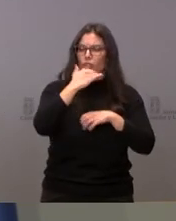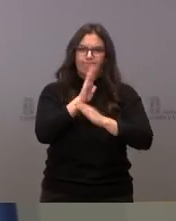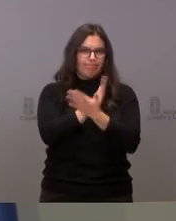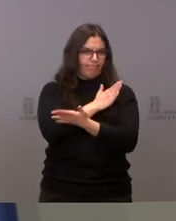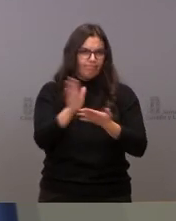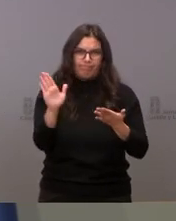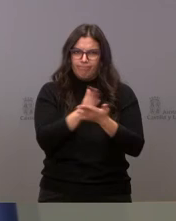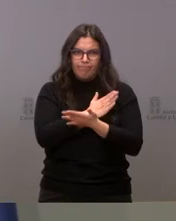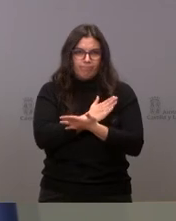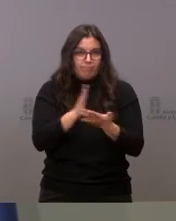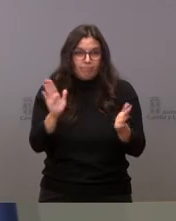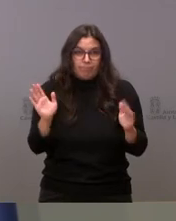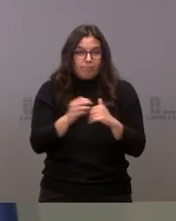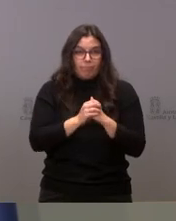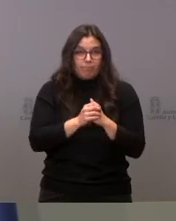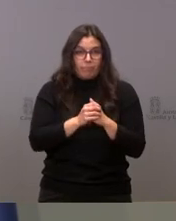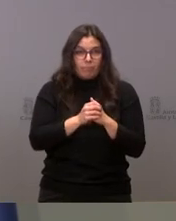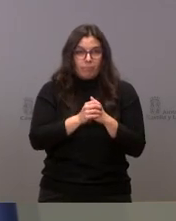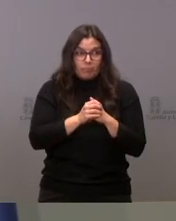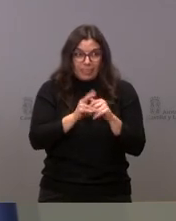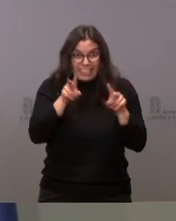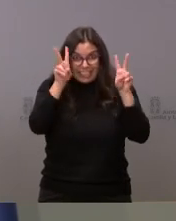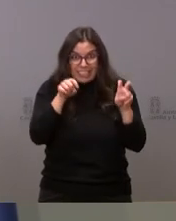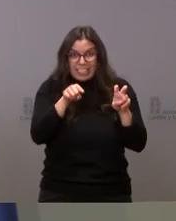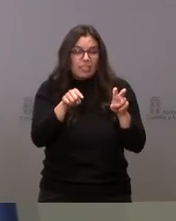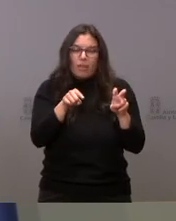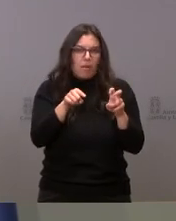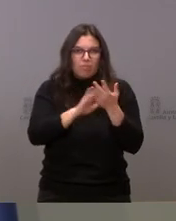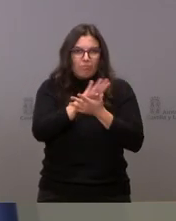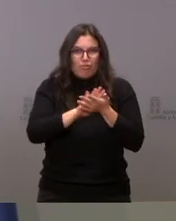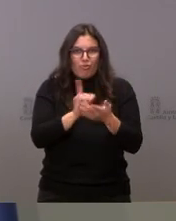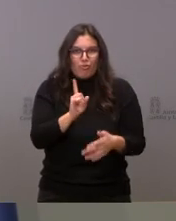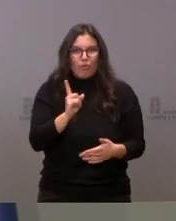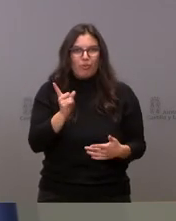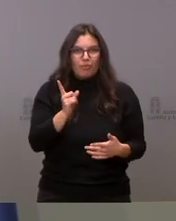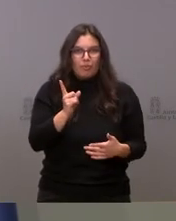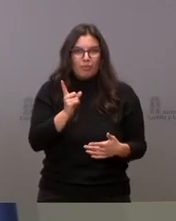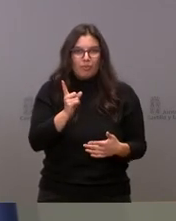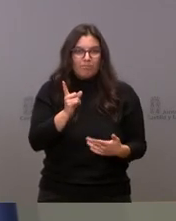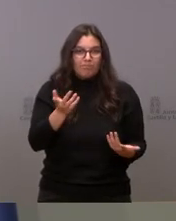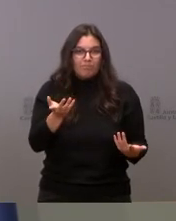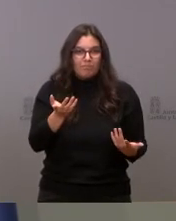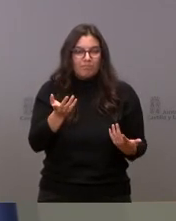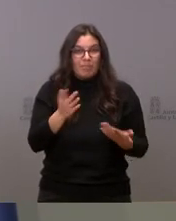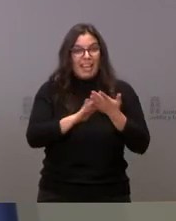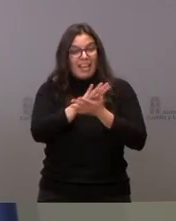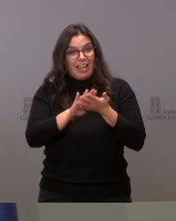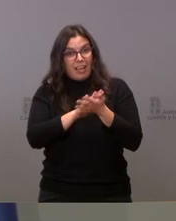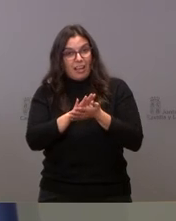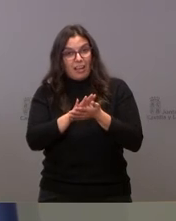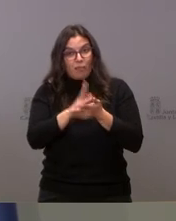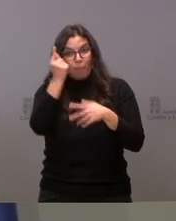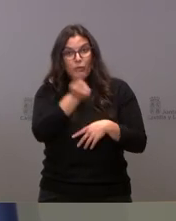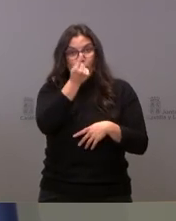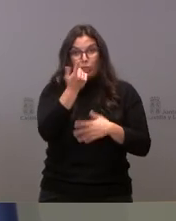de la situación y de la ordenación territorial no se puede hablar a la vez que se habla del